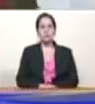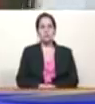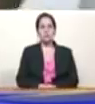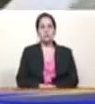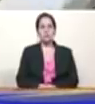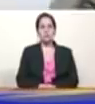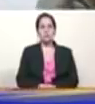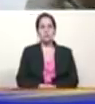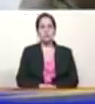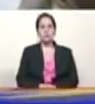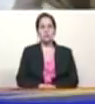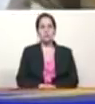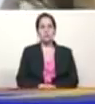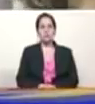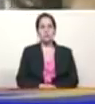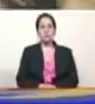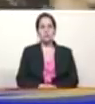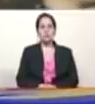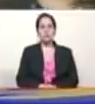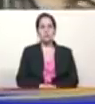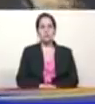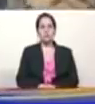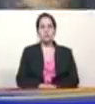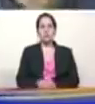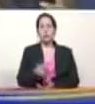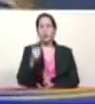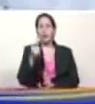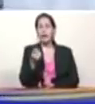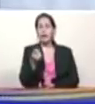vuelto bueno este es un granito de arroz presidente